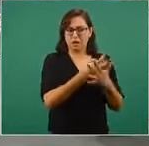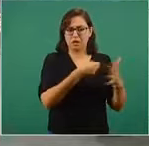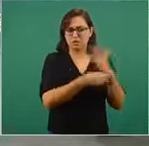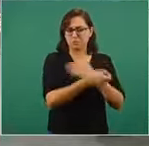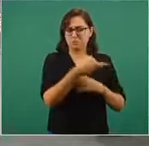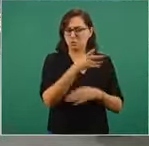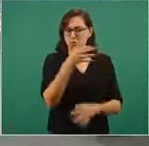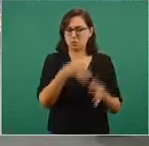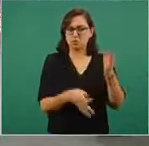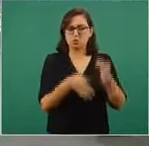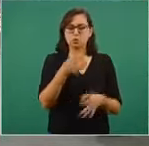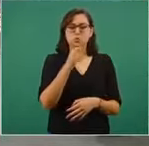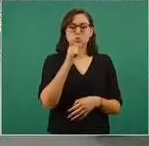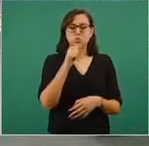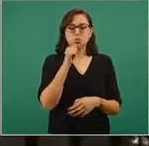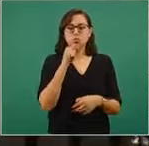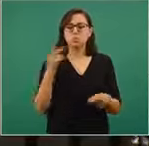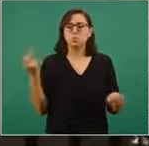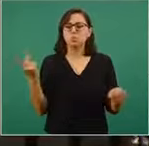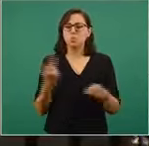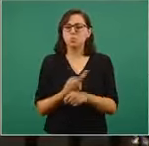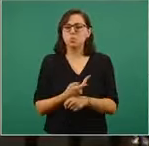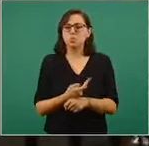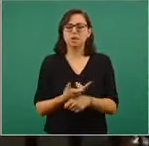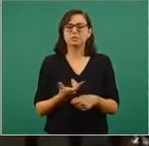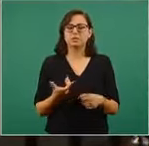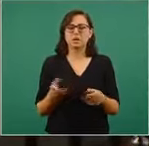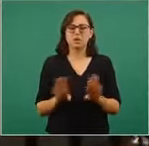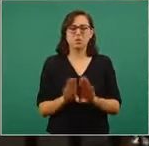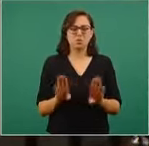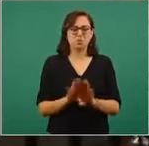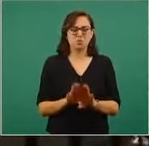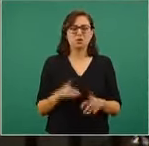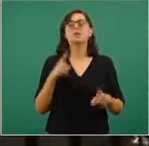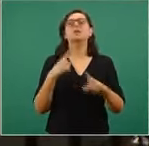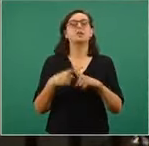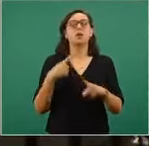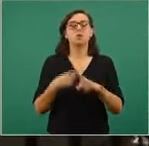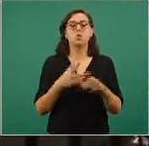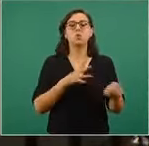hablando, señor presidente? ¿La desaparición forzada de qué personas?